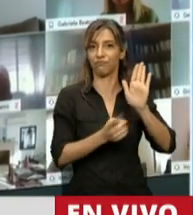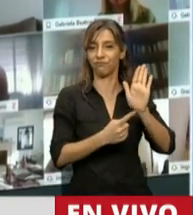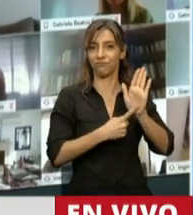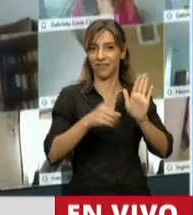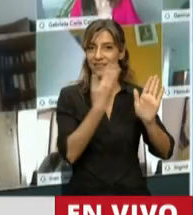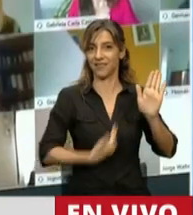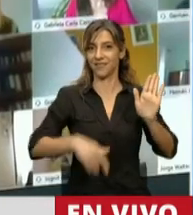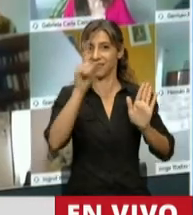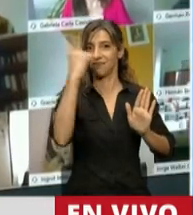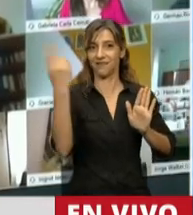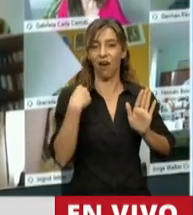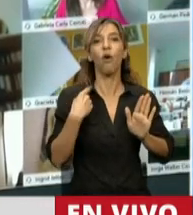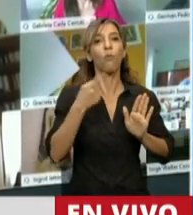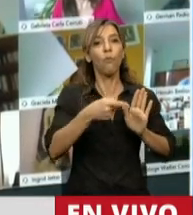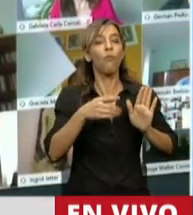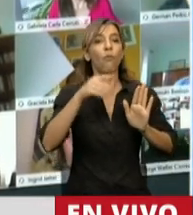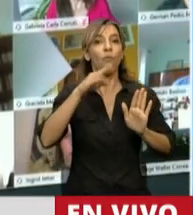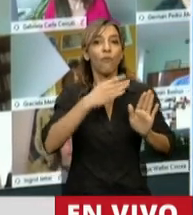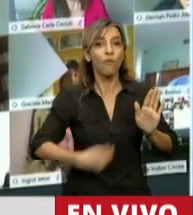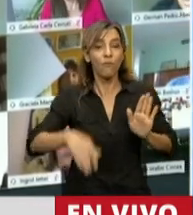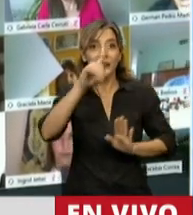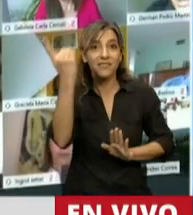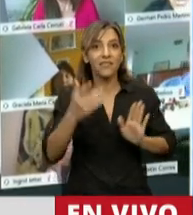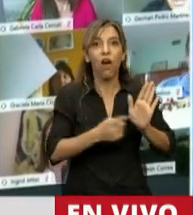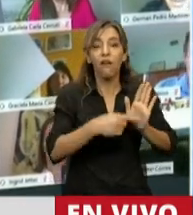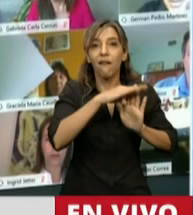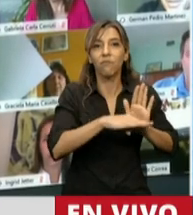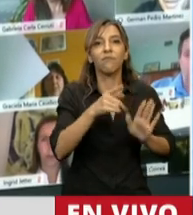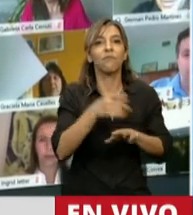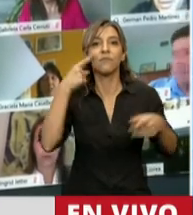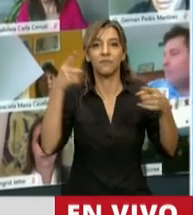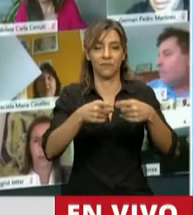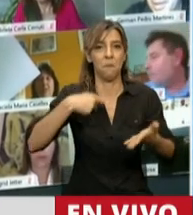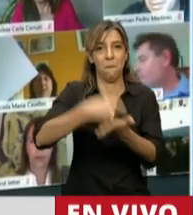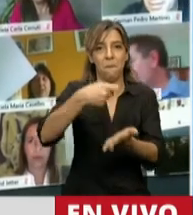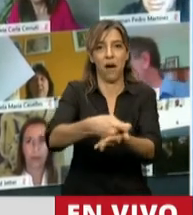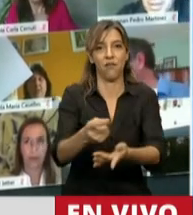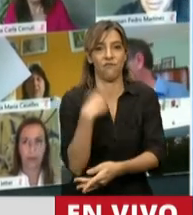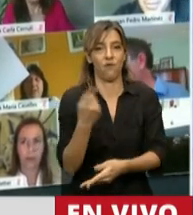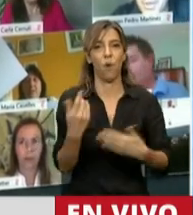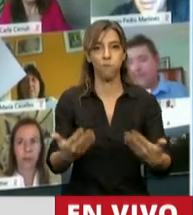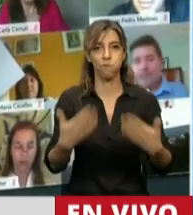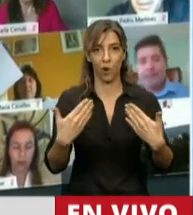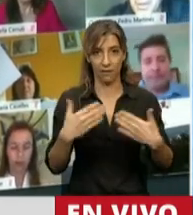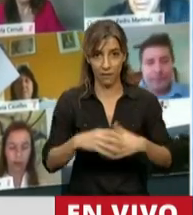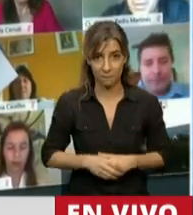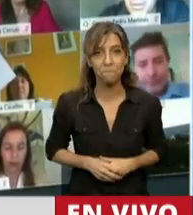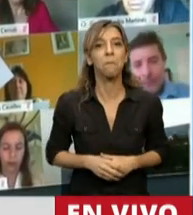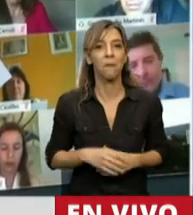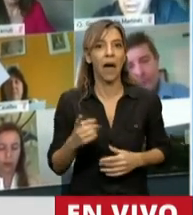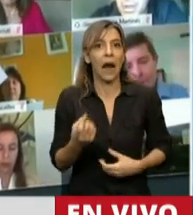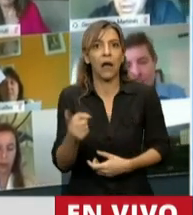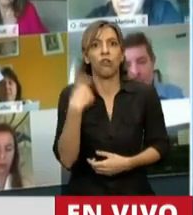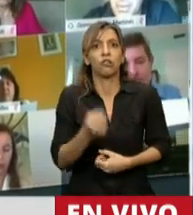de sostenibilidad y de no aplicar ajustes para proceder a recuperar y poner la